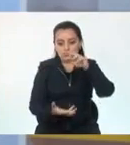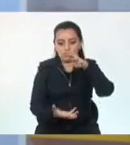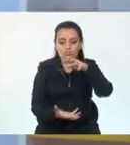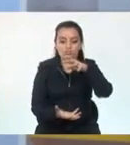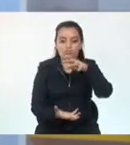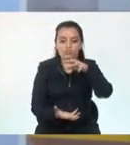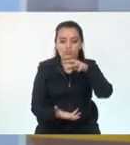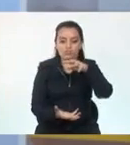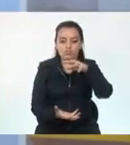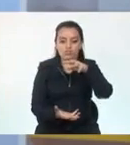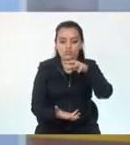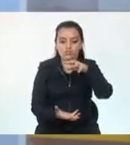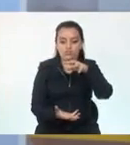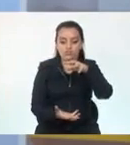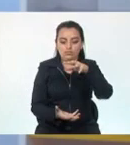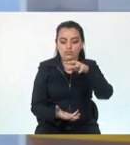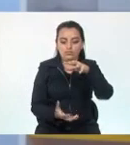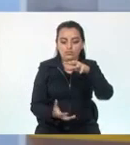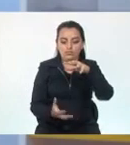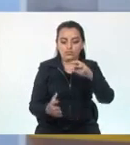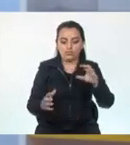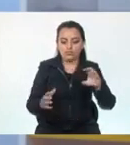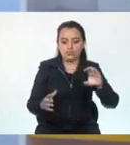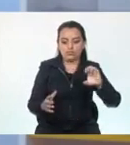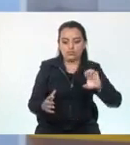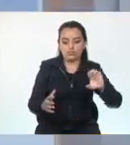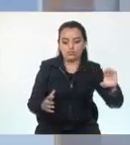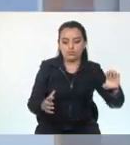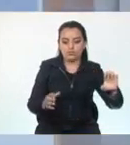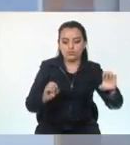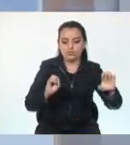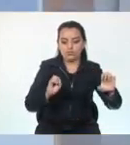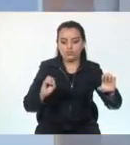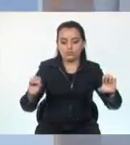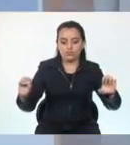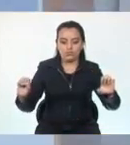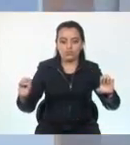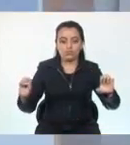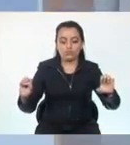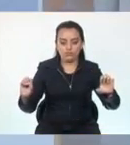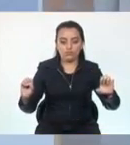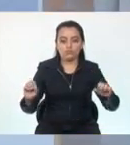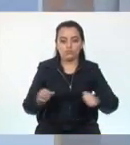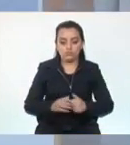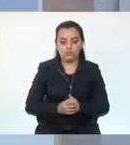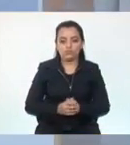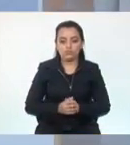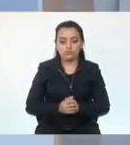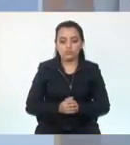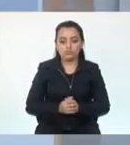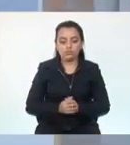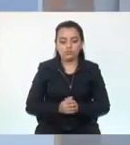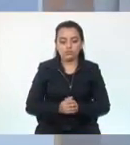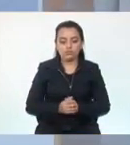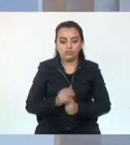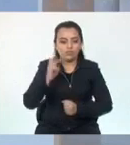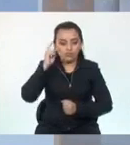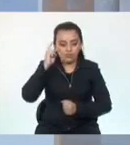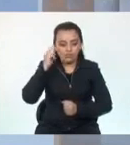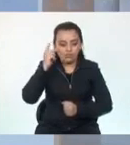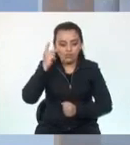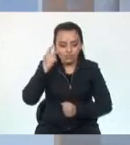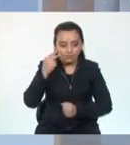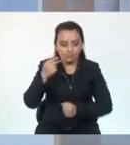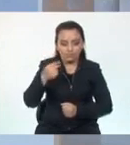hemisferios, hemisferio este y hemisferio oeste. Ahora bien, ¿qué son las coordenadas